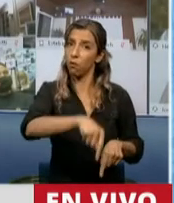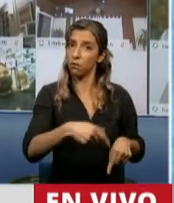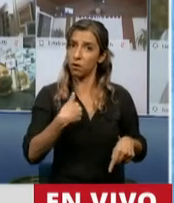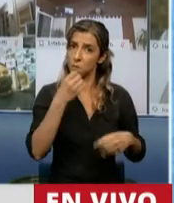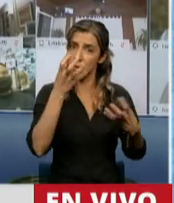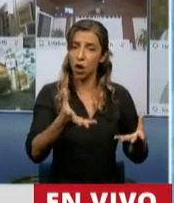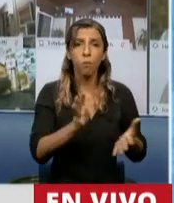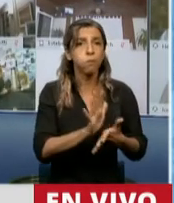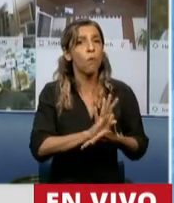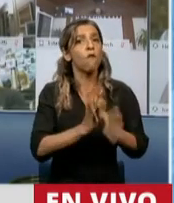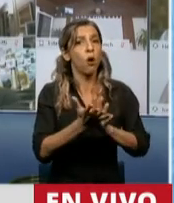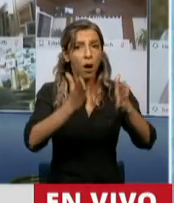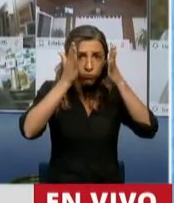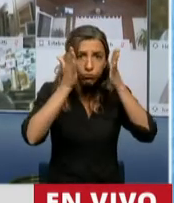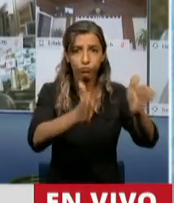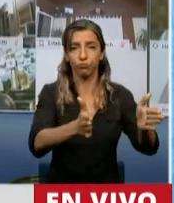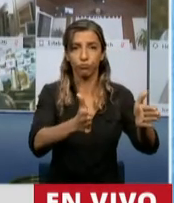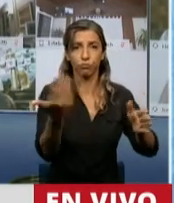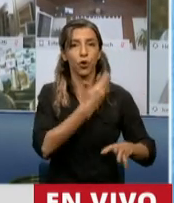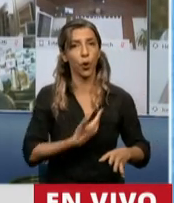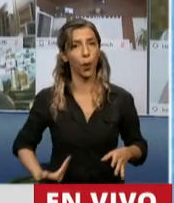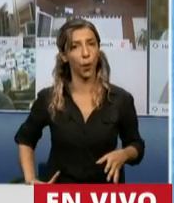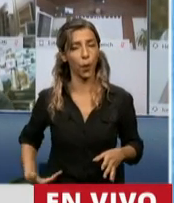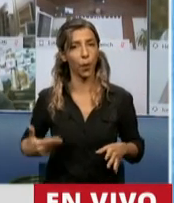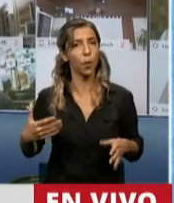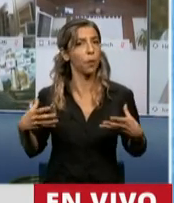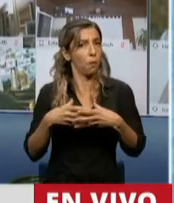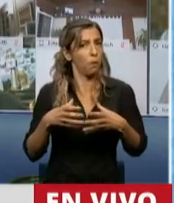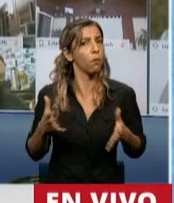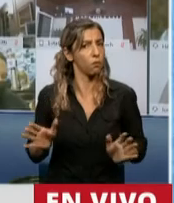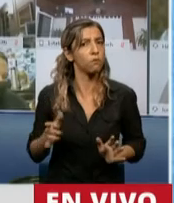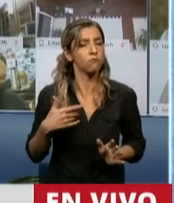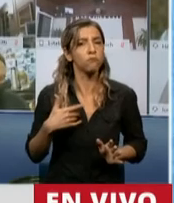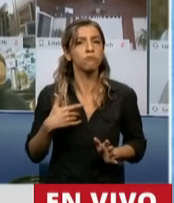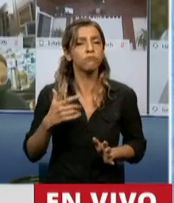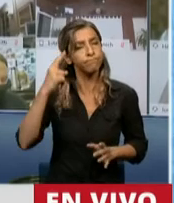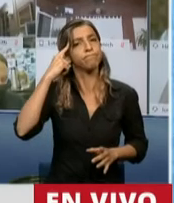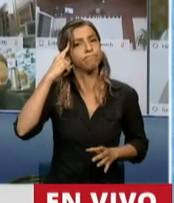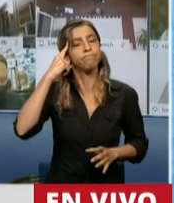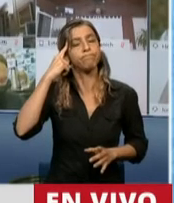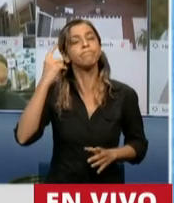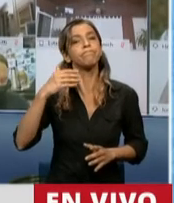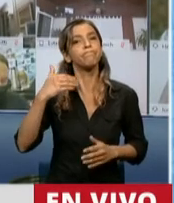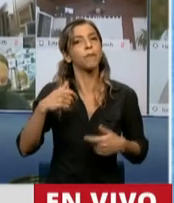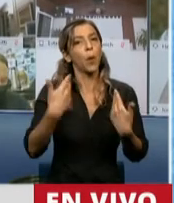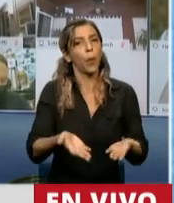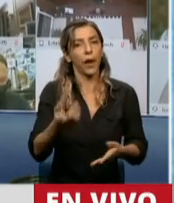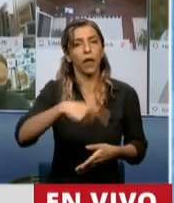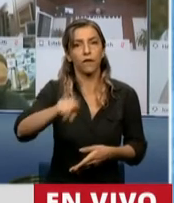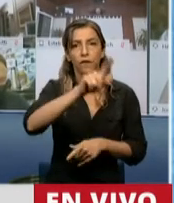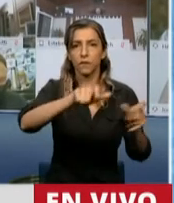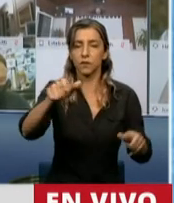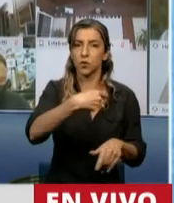y el presidente, el gobierno, ha decidido poner recursos en beneficio de los